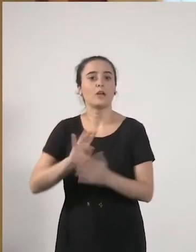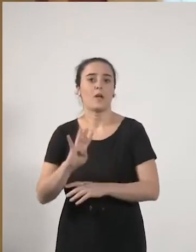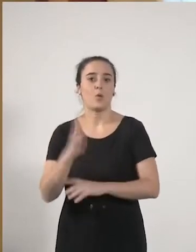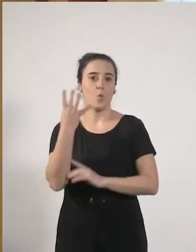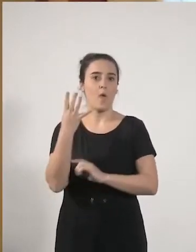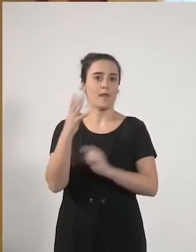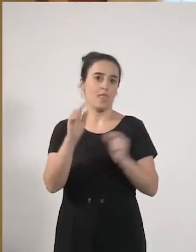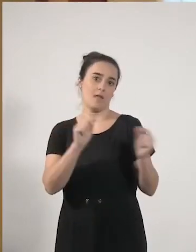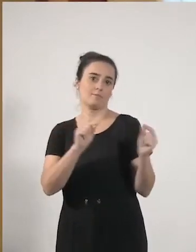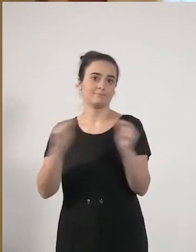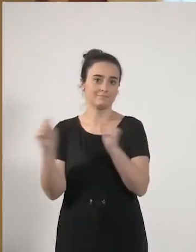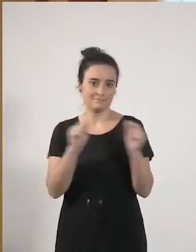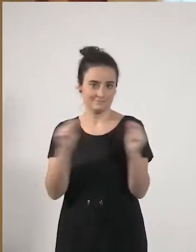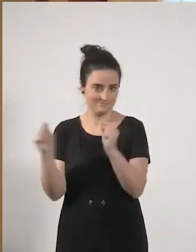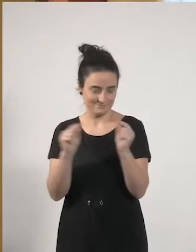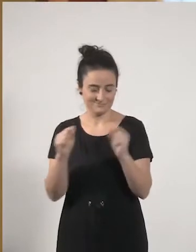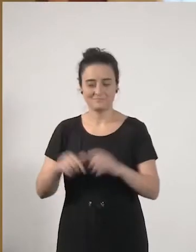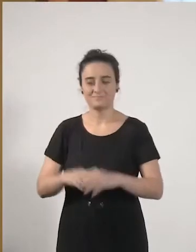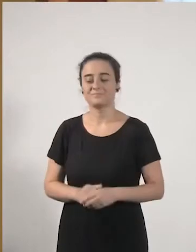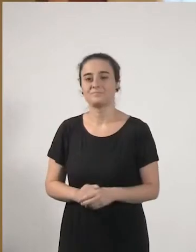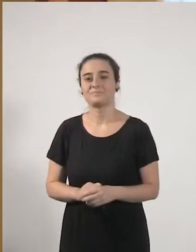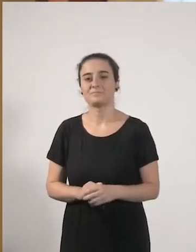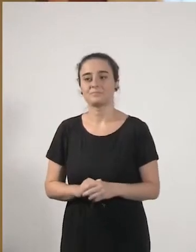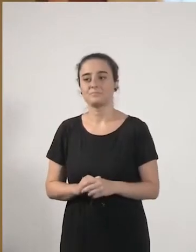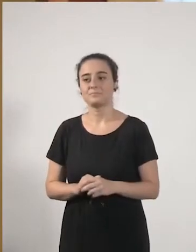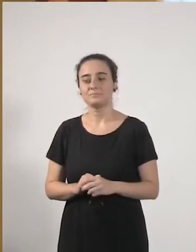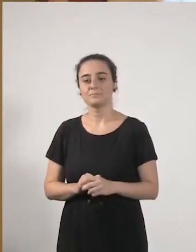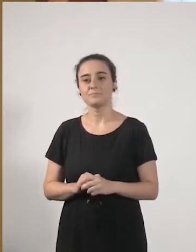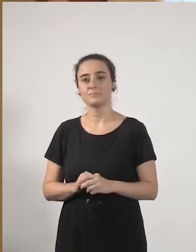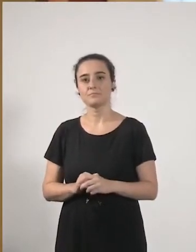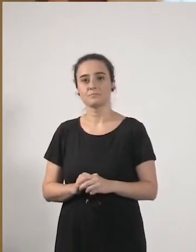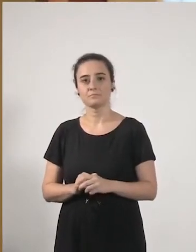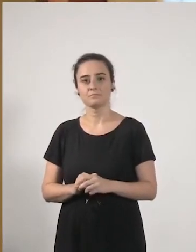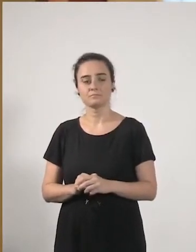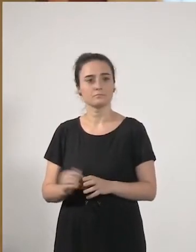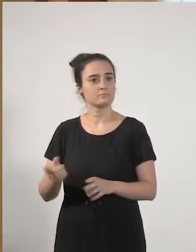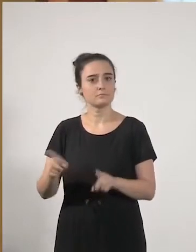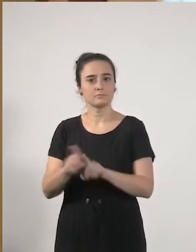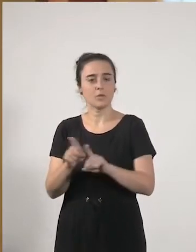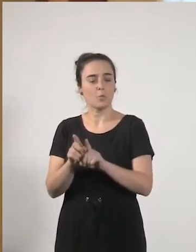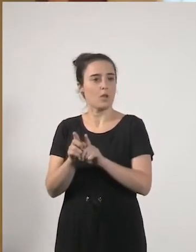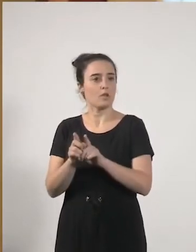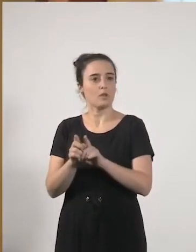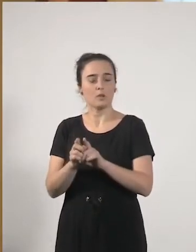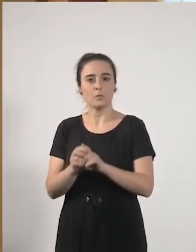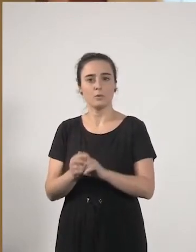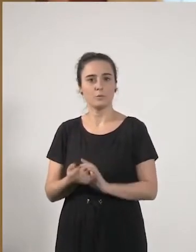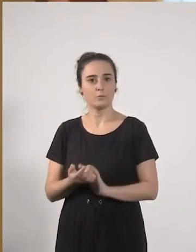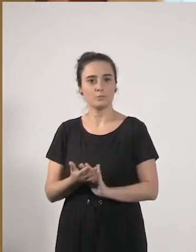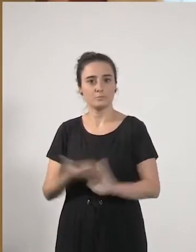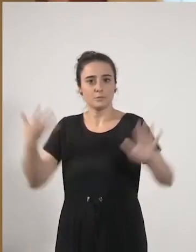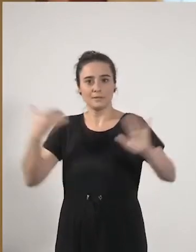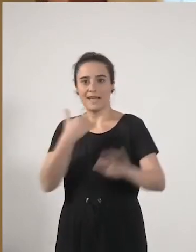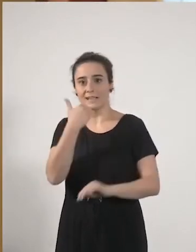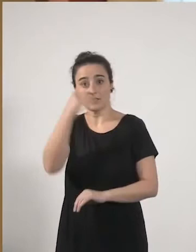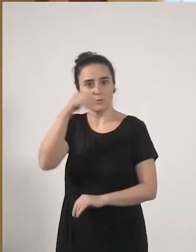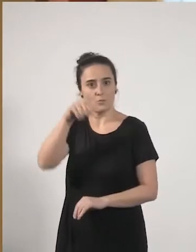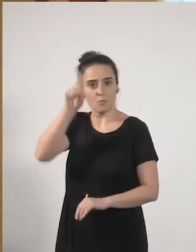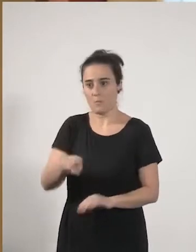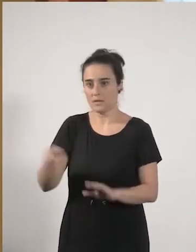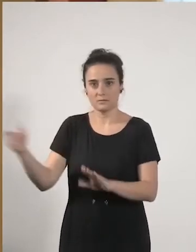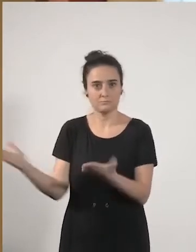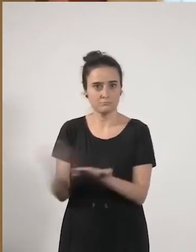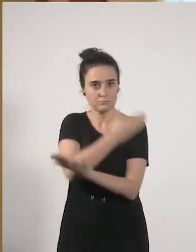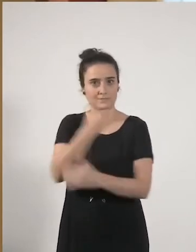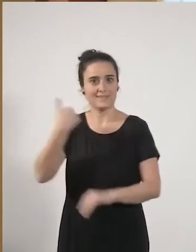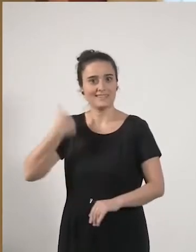Gaukarren saioa da onuzkero. Konturatu gabe hilabetea ia, fontzaigu, ekimena abian jarri